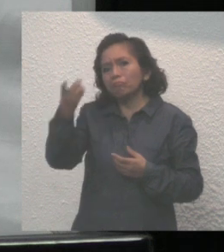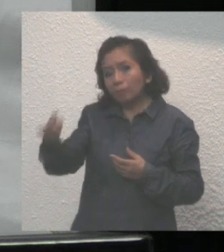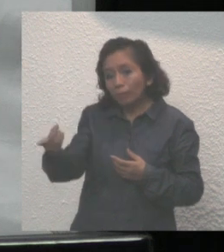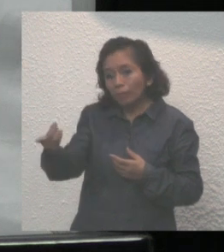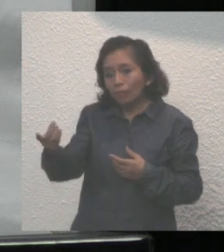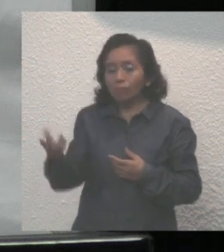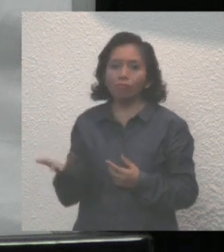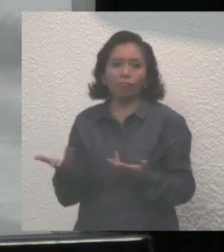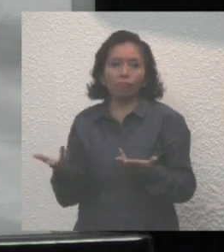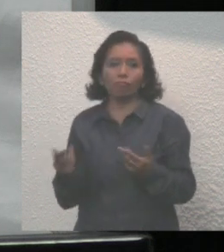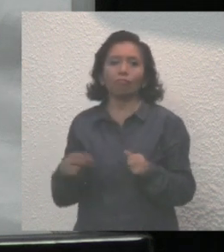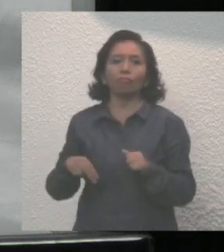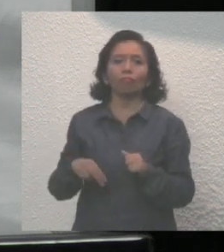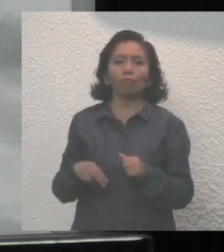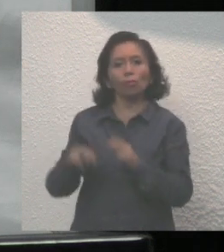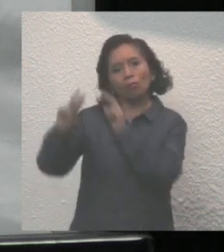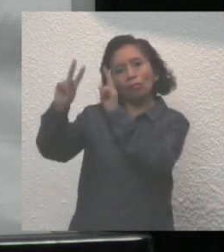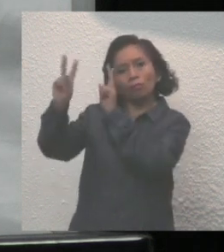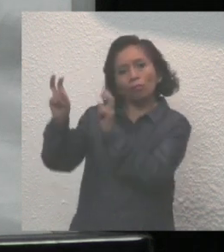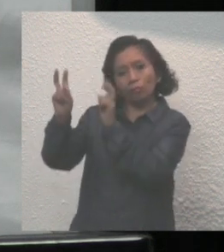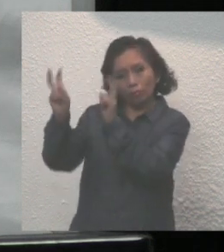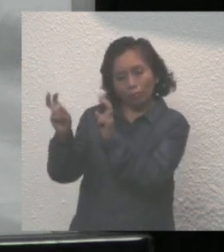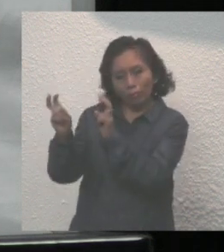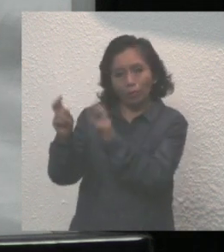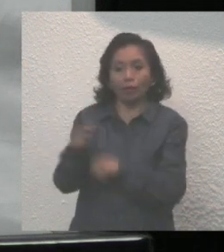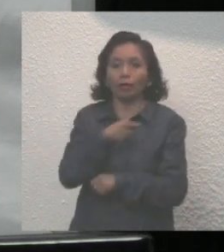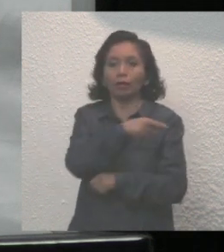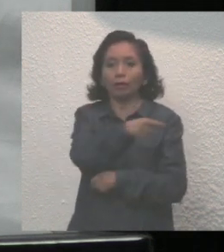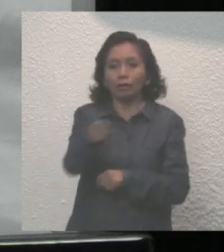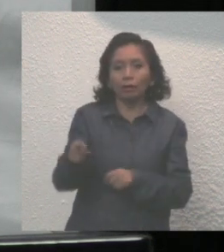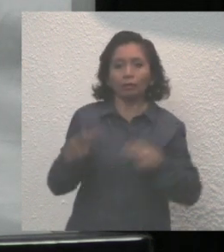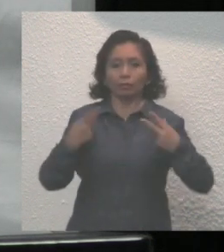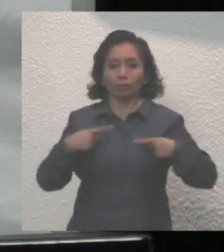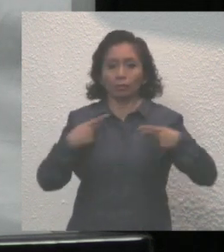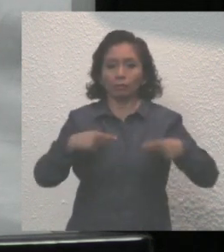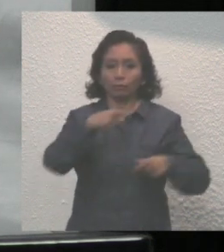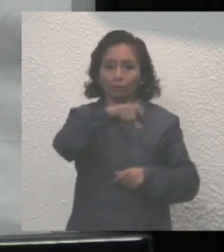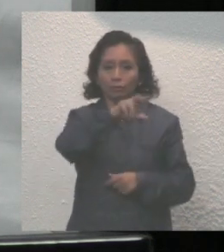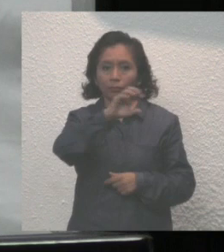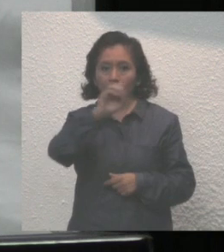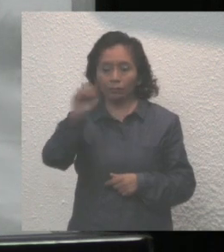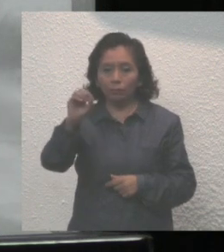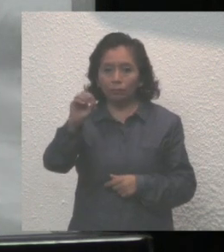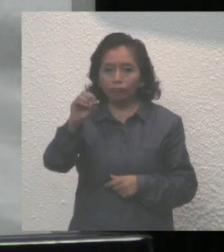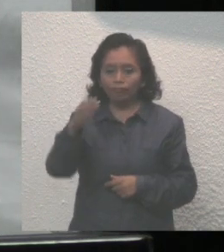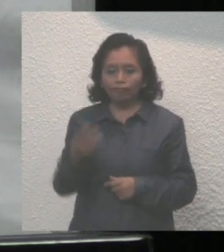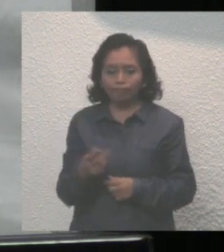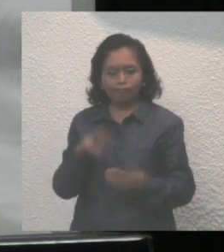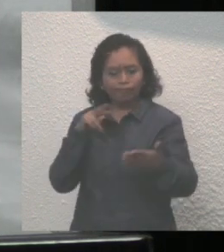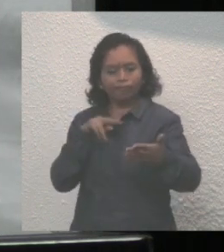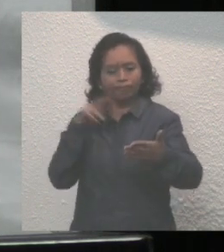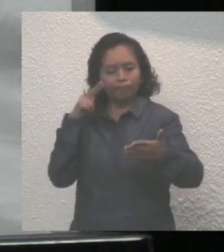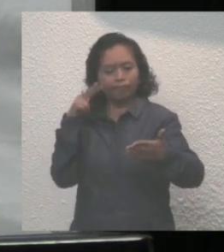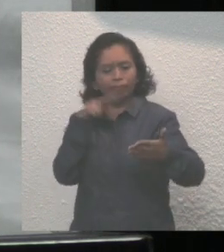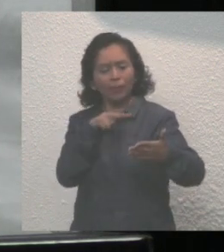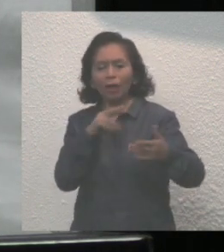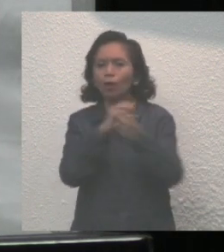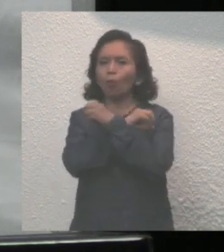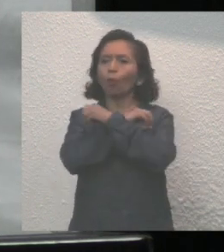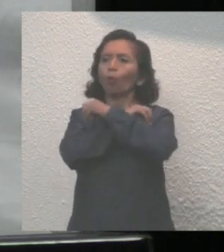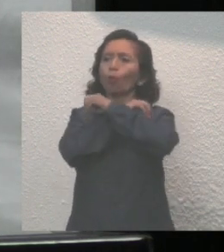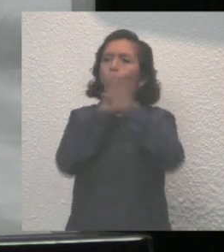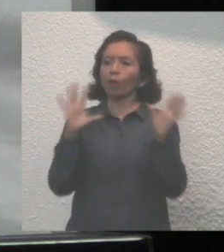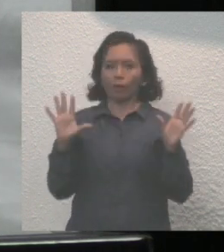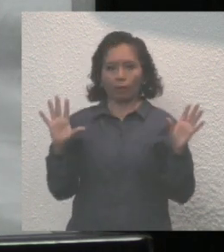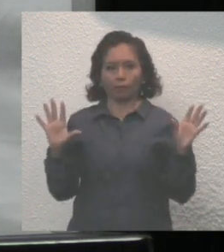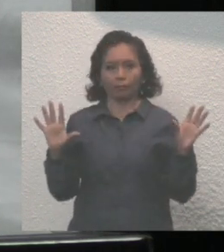que se requieran para que la sociedad quintanarroense tenga claridad en esta rendición de cuentas.